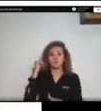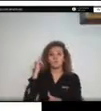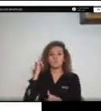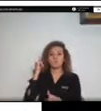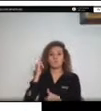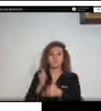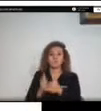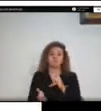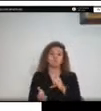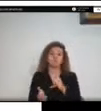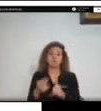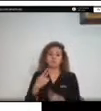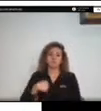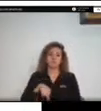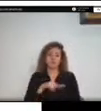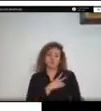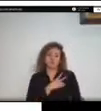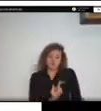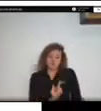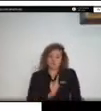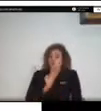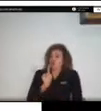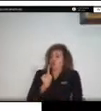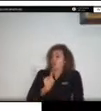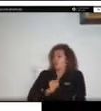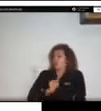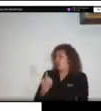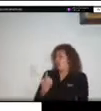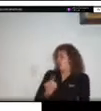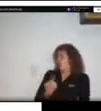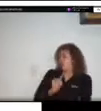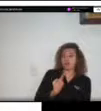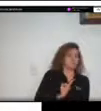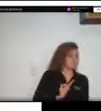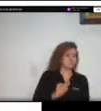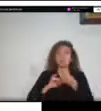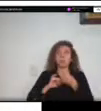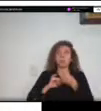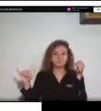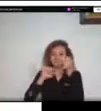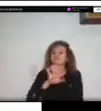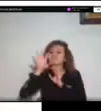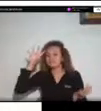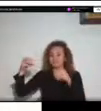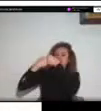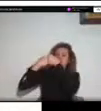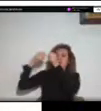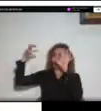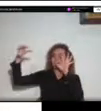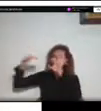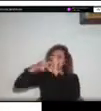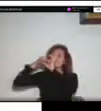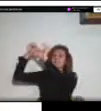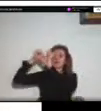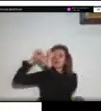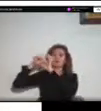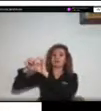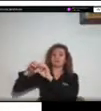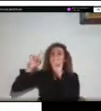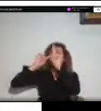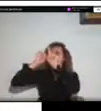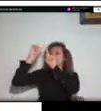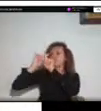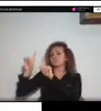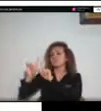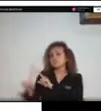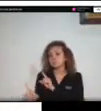estructura comando de incidentes se articula hacia arriba con otras instancias de la organización llámese comité de crisis y